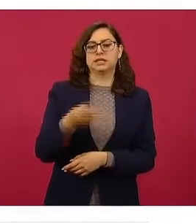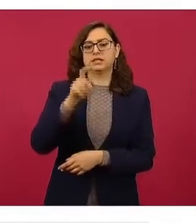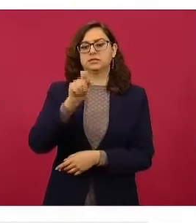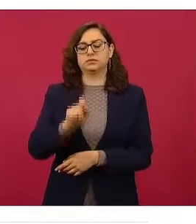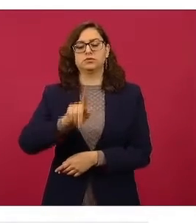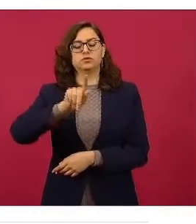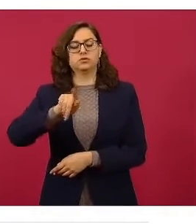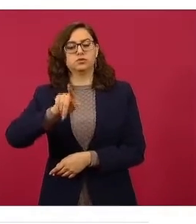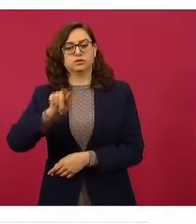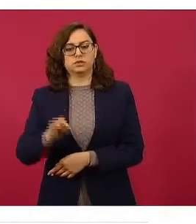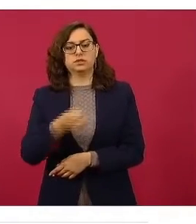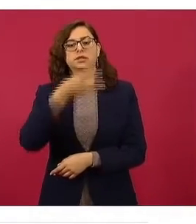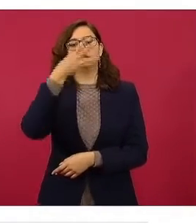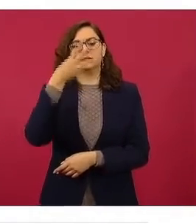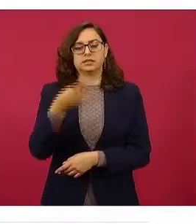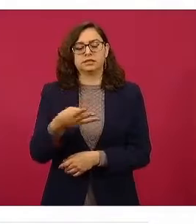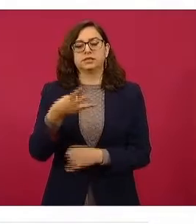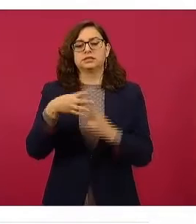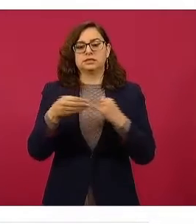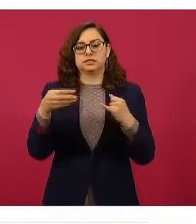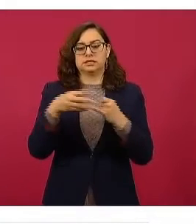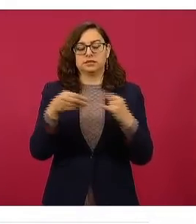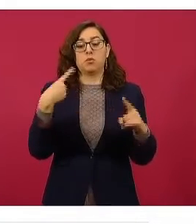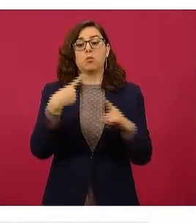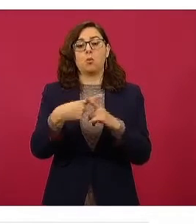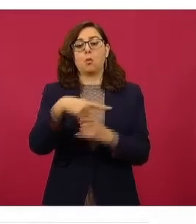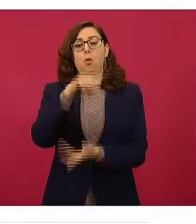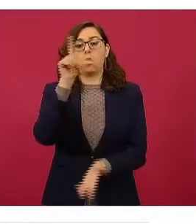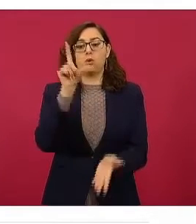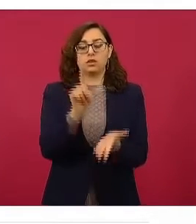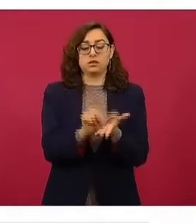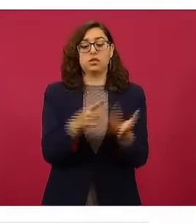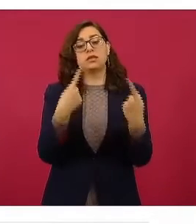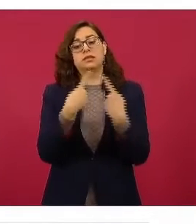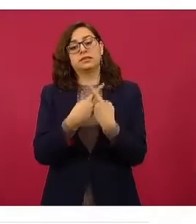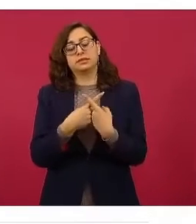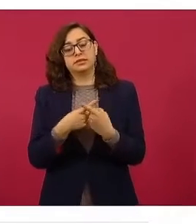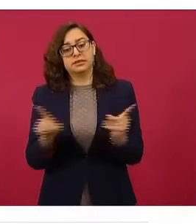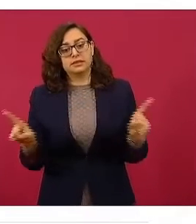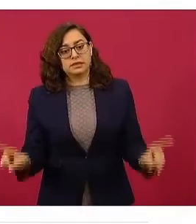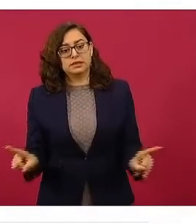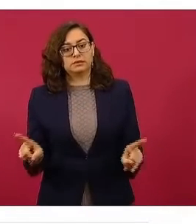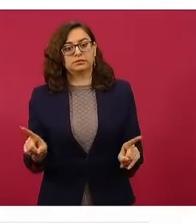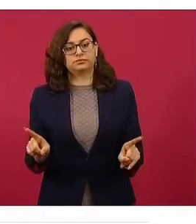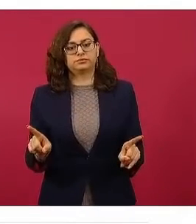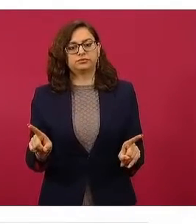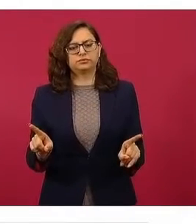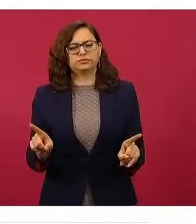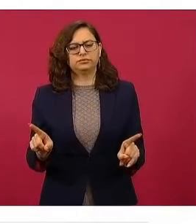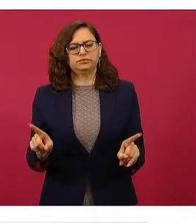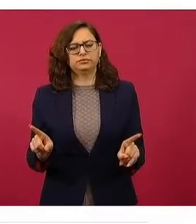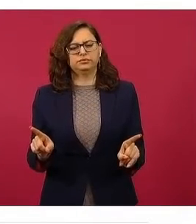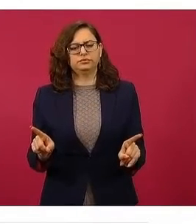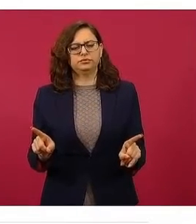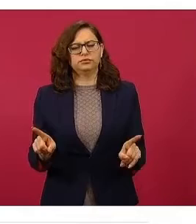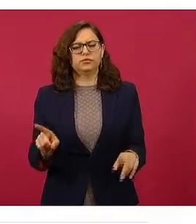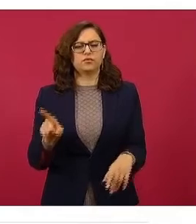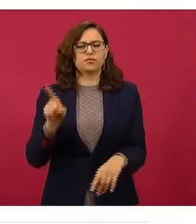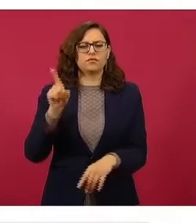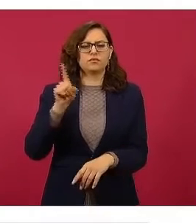de 23.73 por litro, mientras que vía amigo en